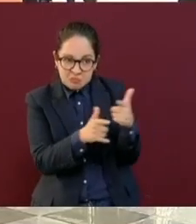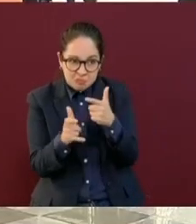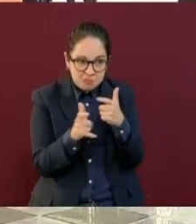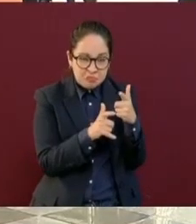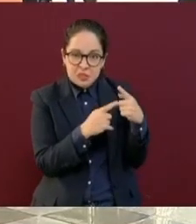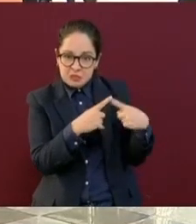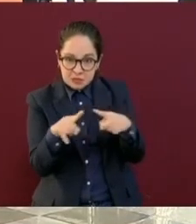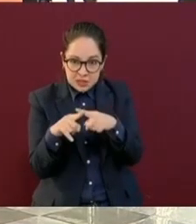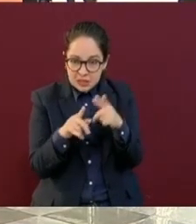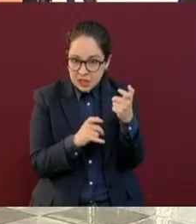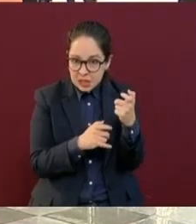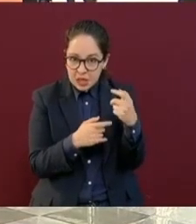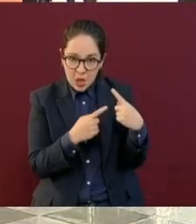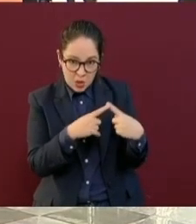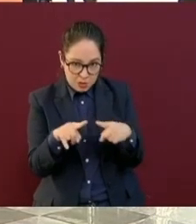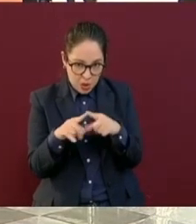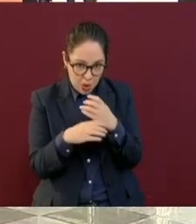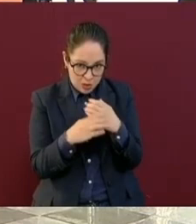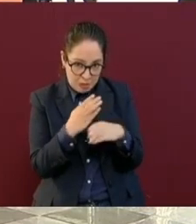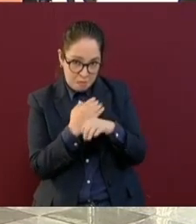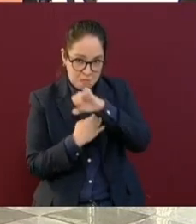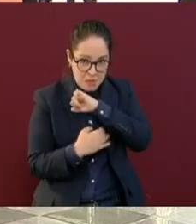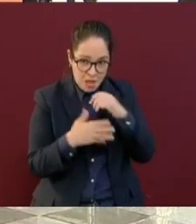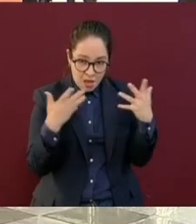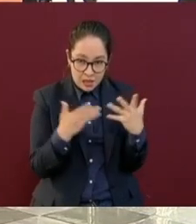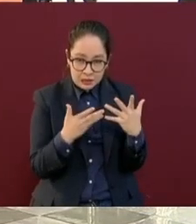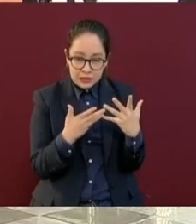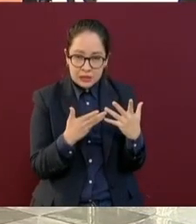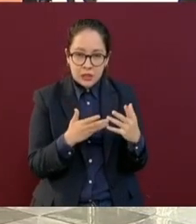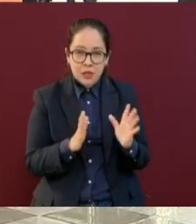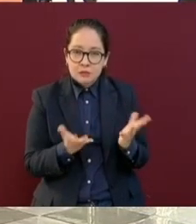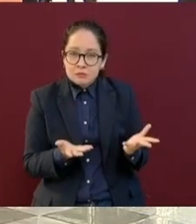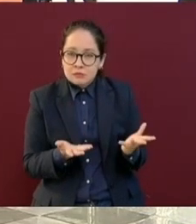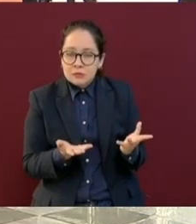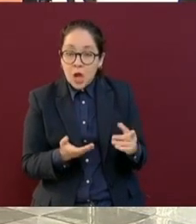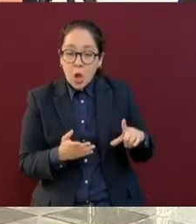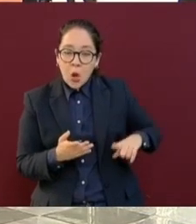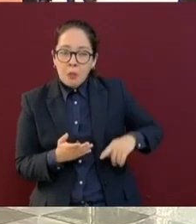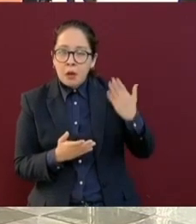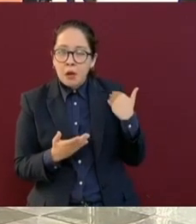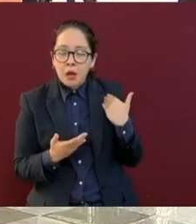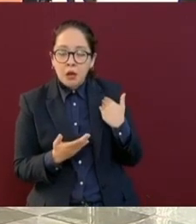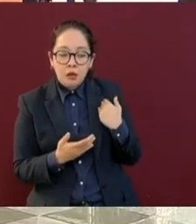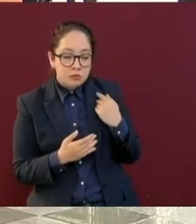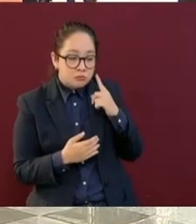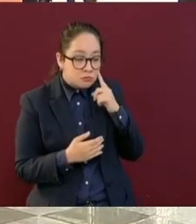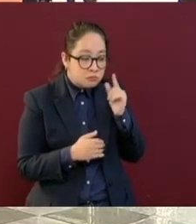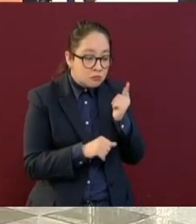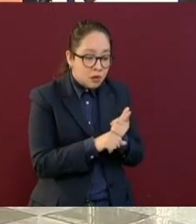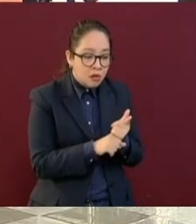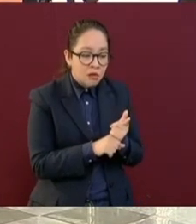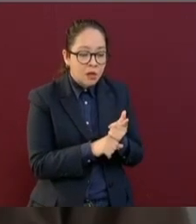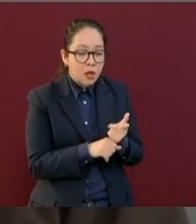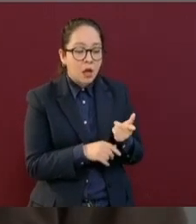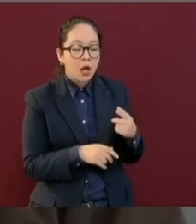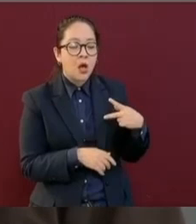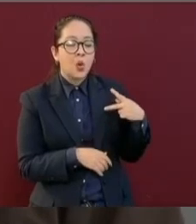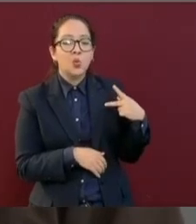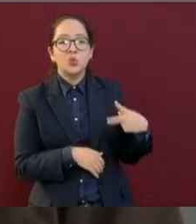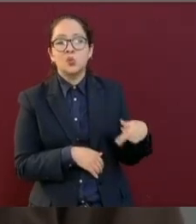vez de atender las causas. se buscaba de manera hipócrita